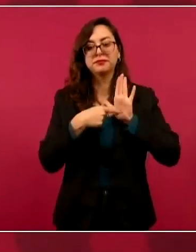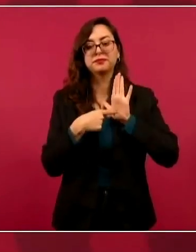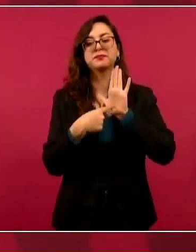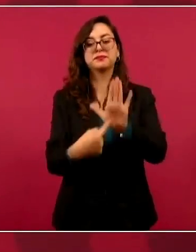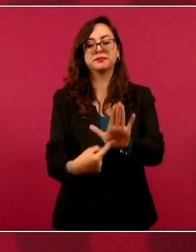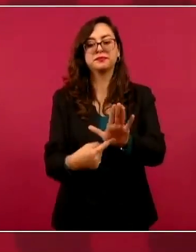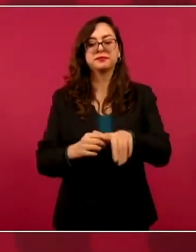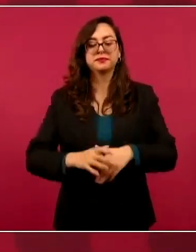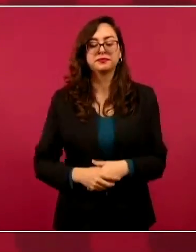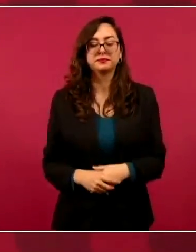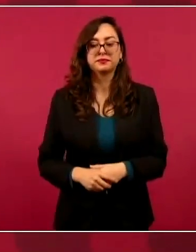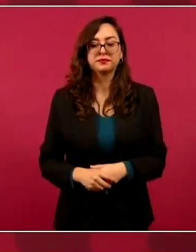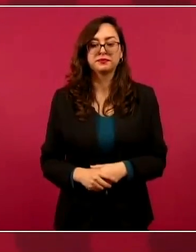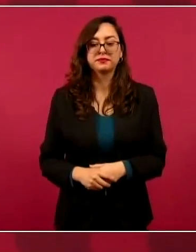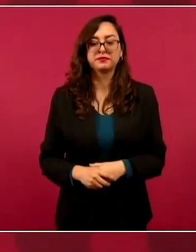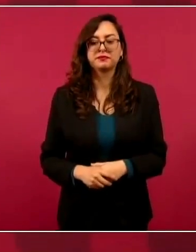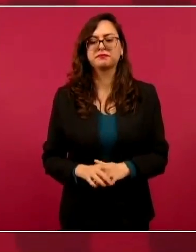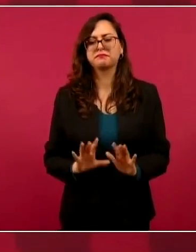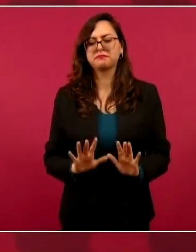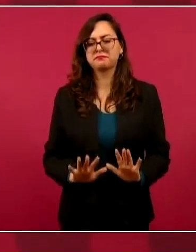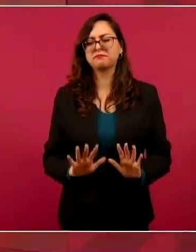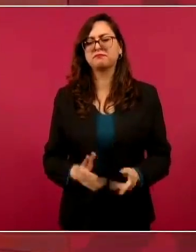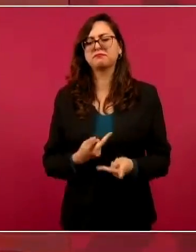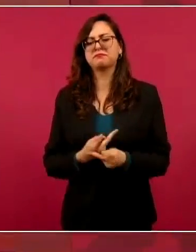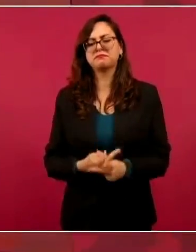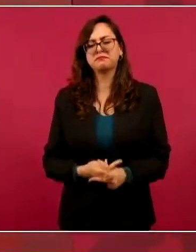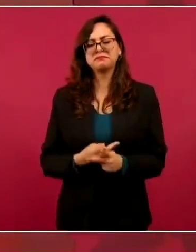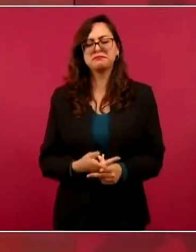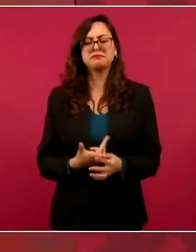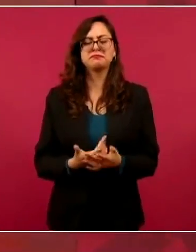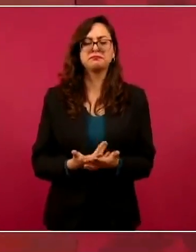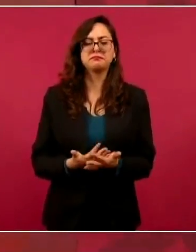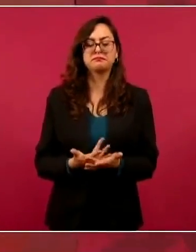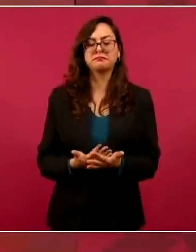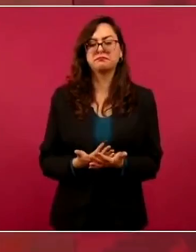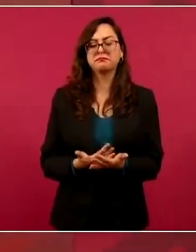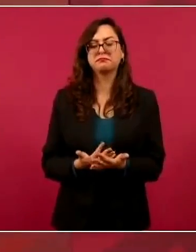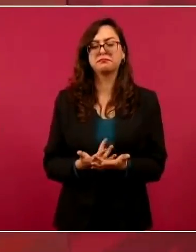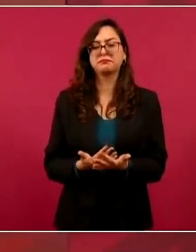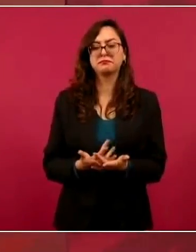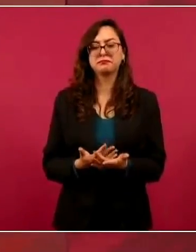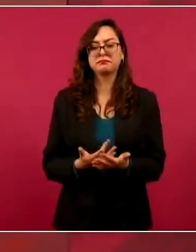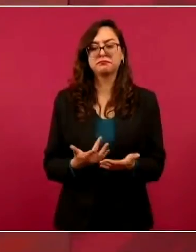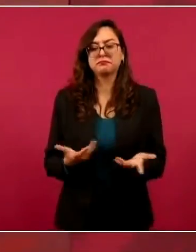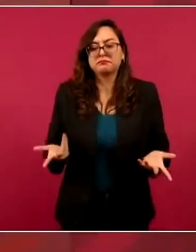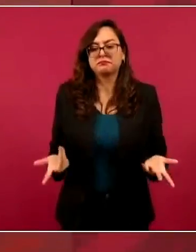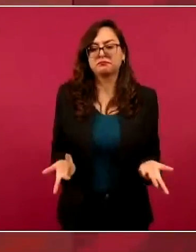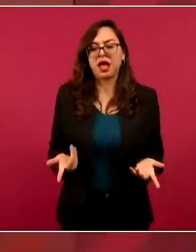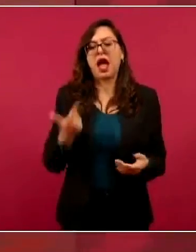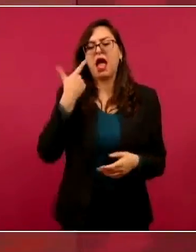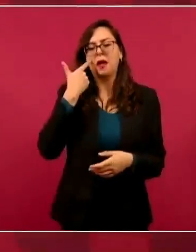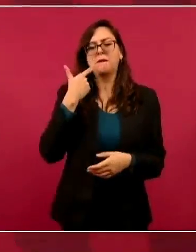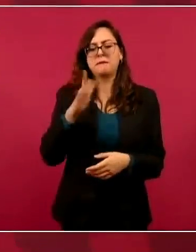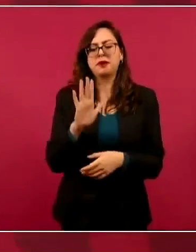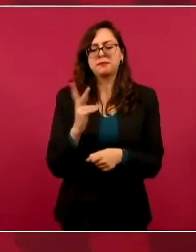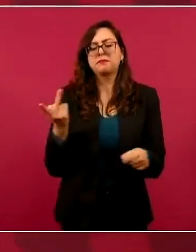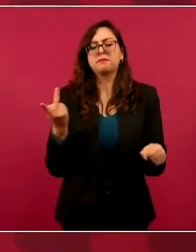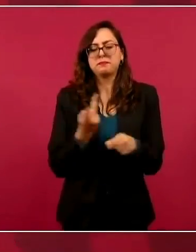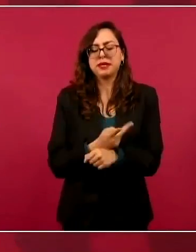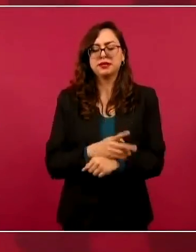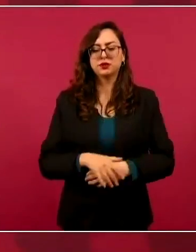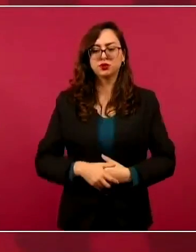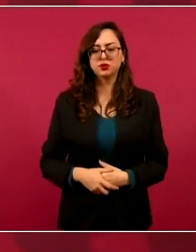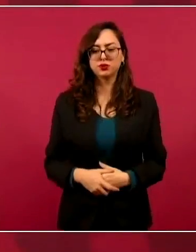Y no nos adelantemos, vamos a esperarnos para ver qué es lo que está